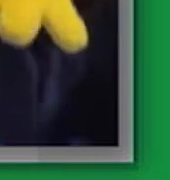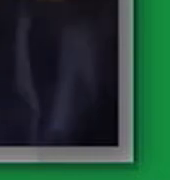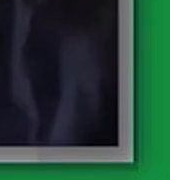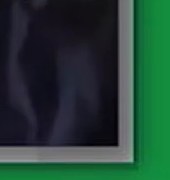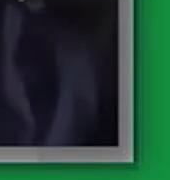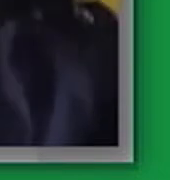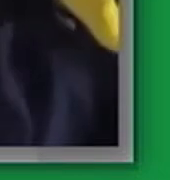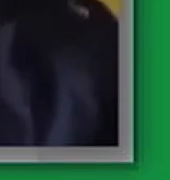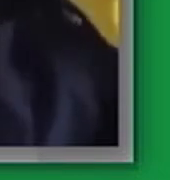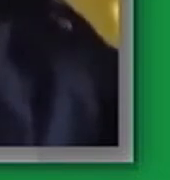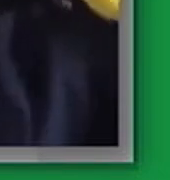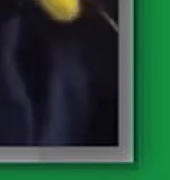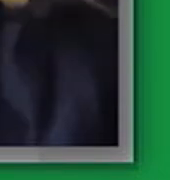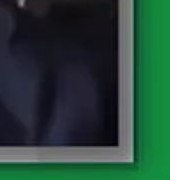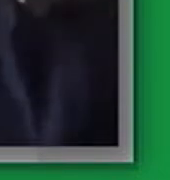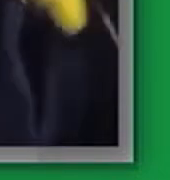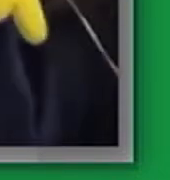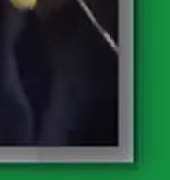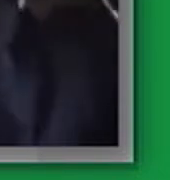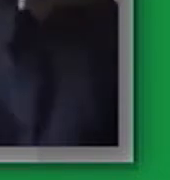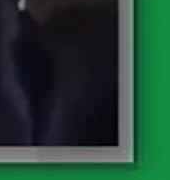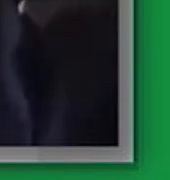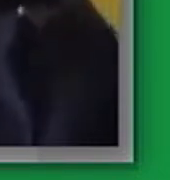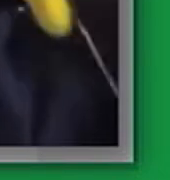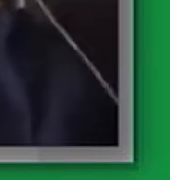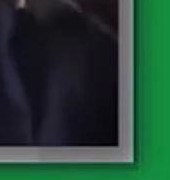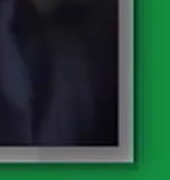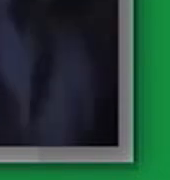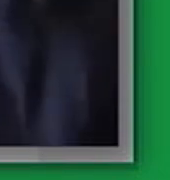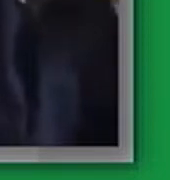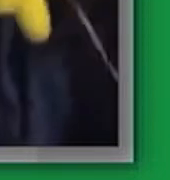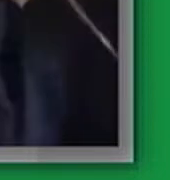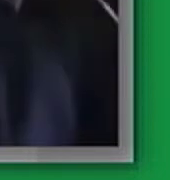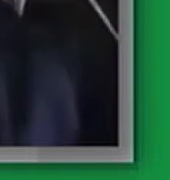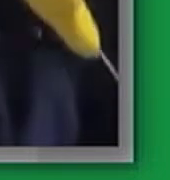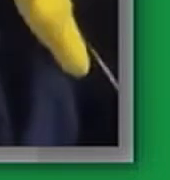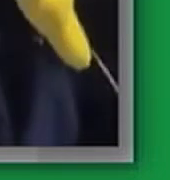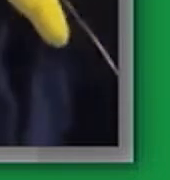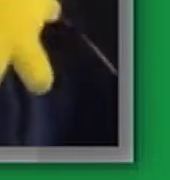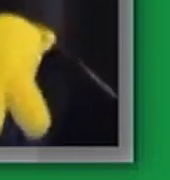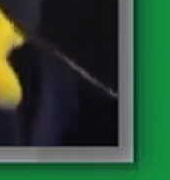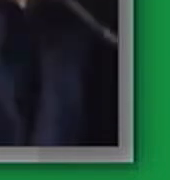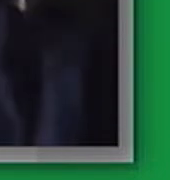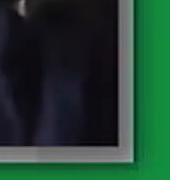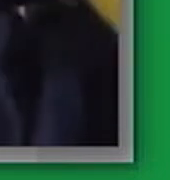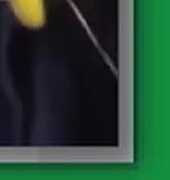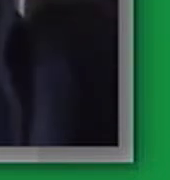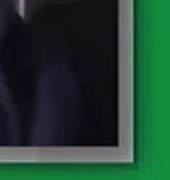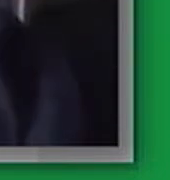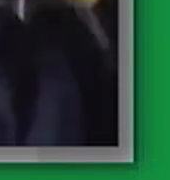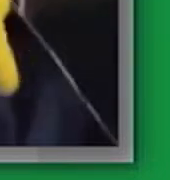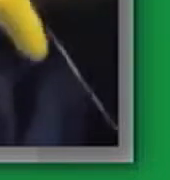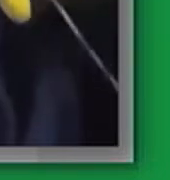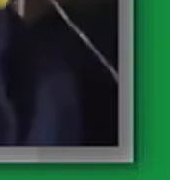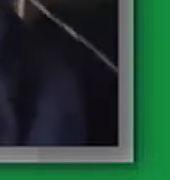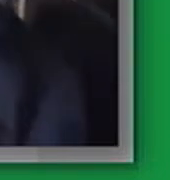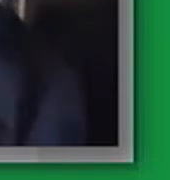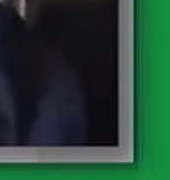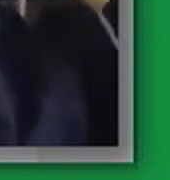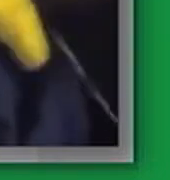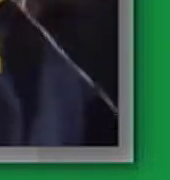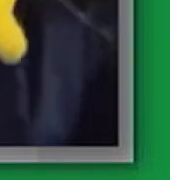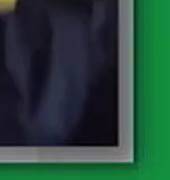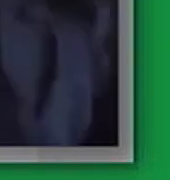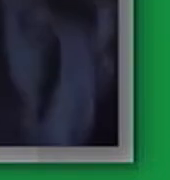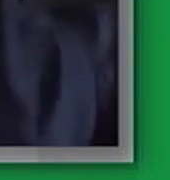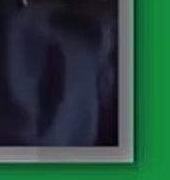arcoiris que lo hicimos ¿verdad? o lo leí en la colección Bicentenario de cuarto grado el libro de